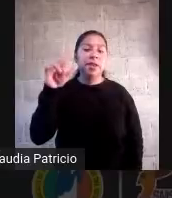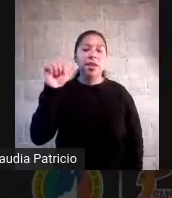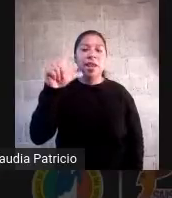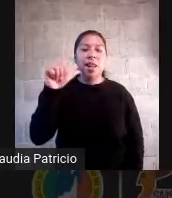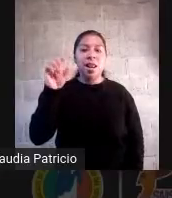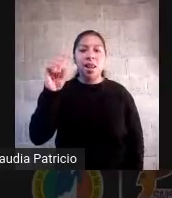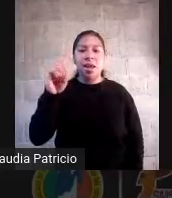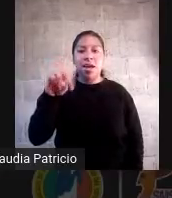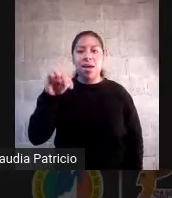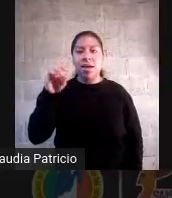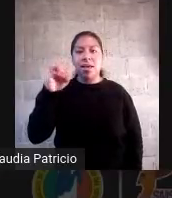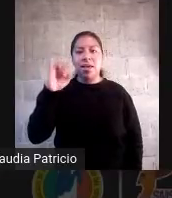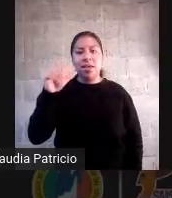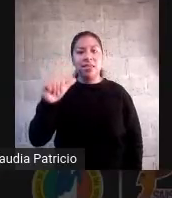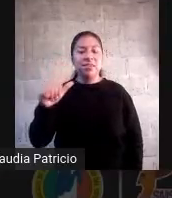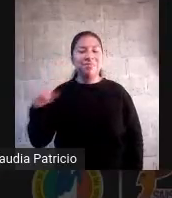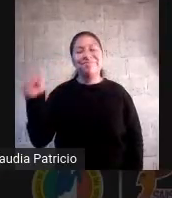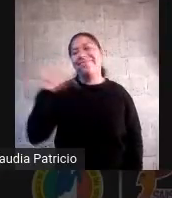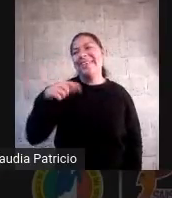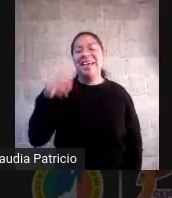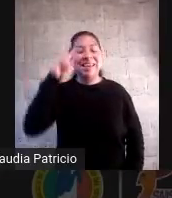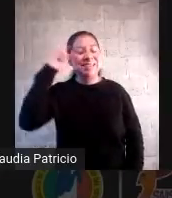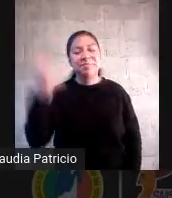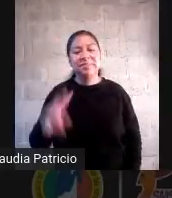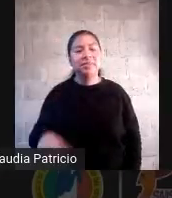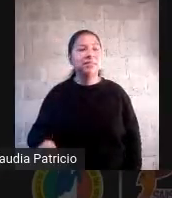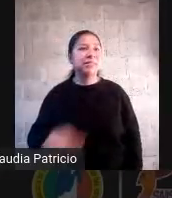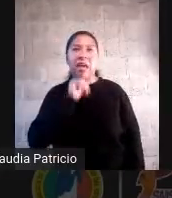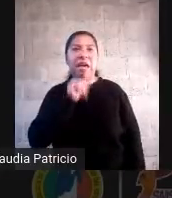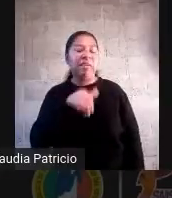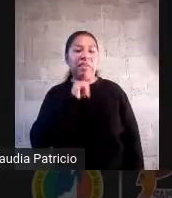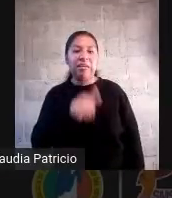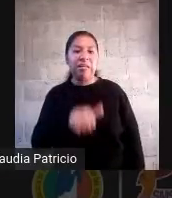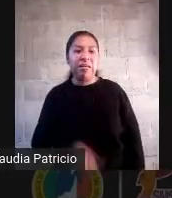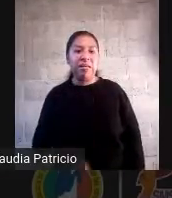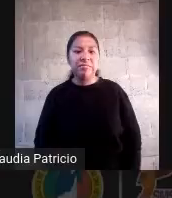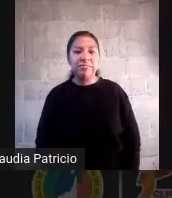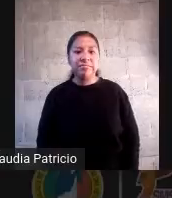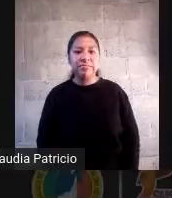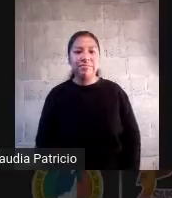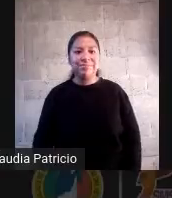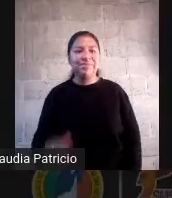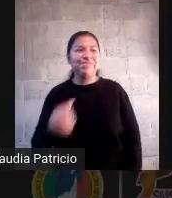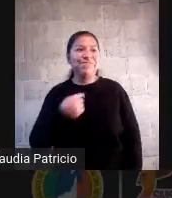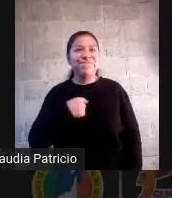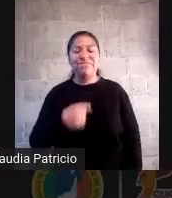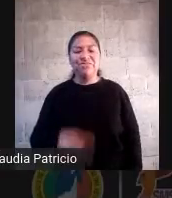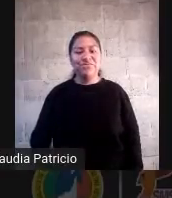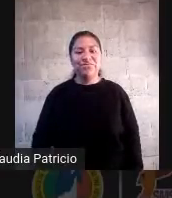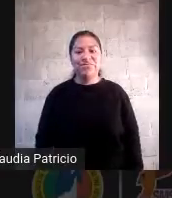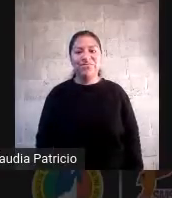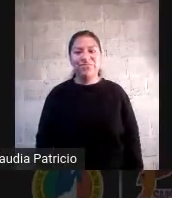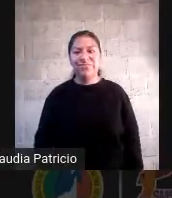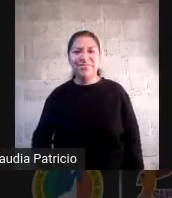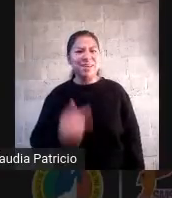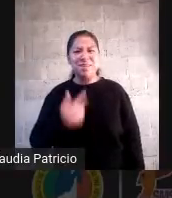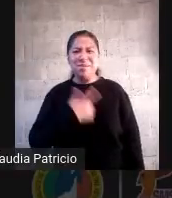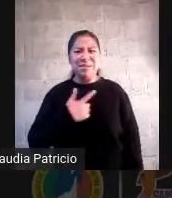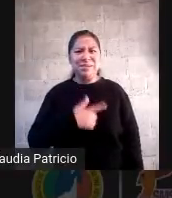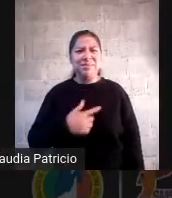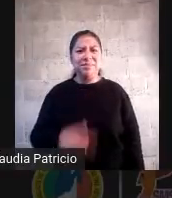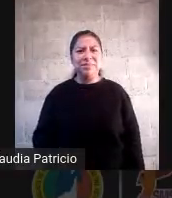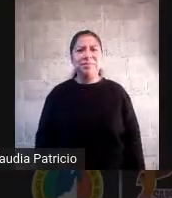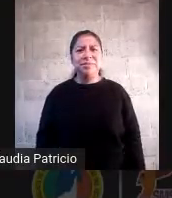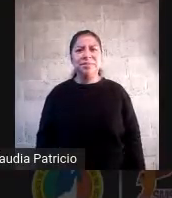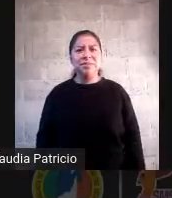no no ese discurso de verdad que ese discurso yo lo odié porque dije no puede ser que tengamos